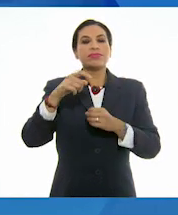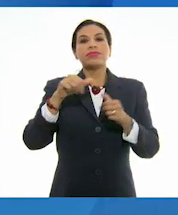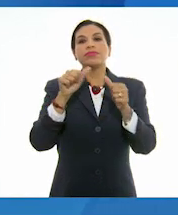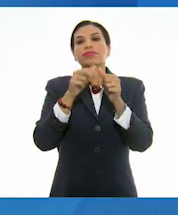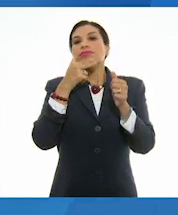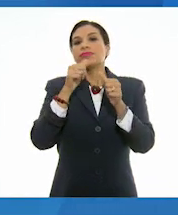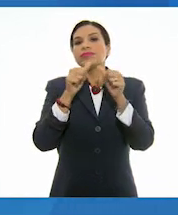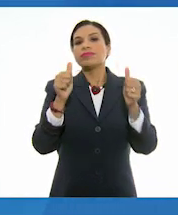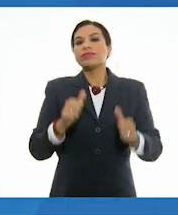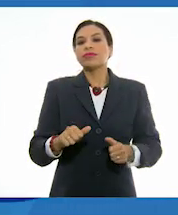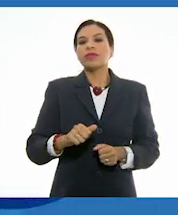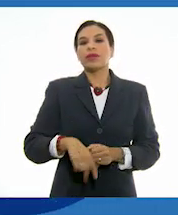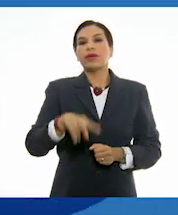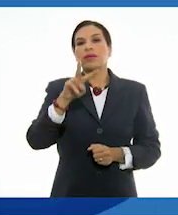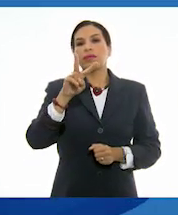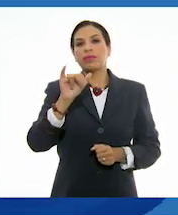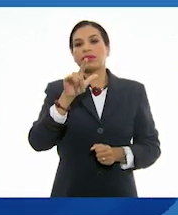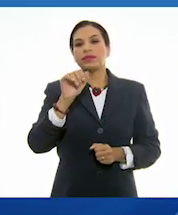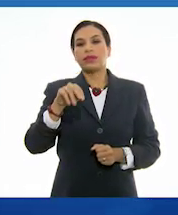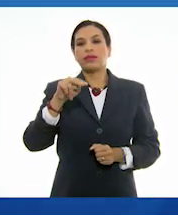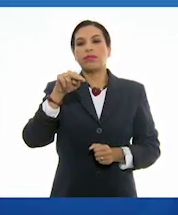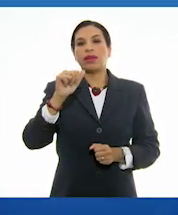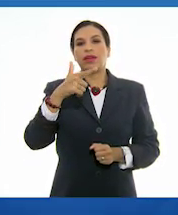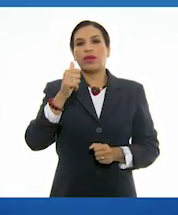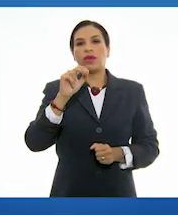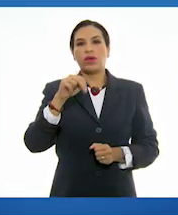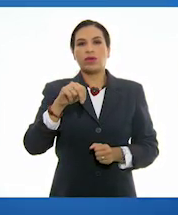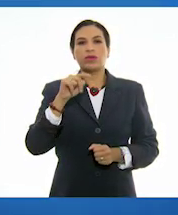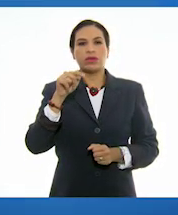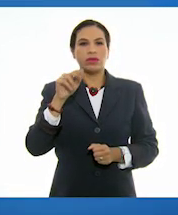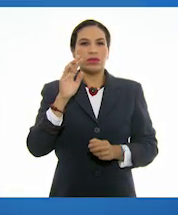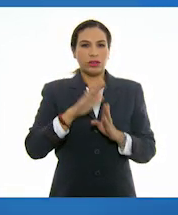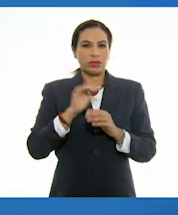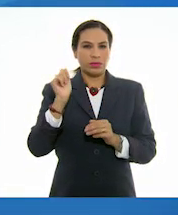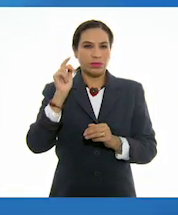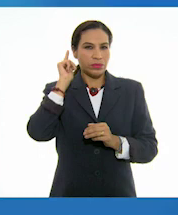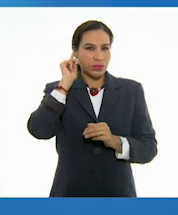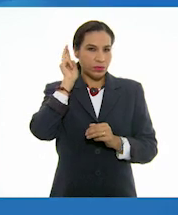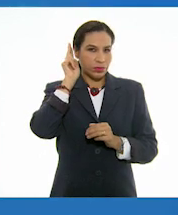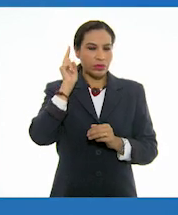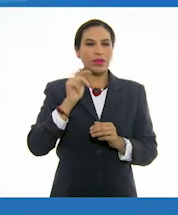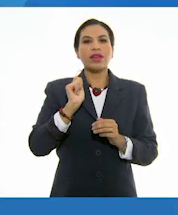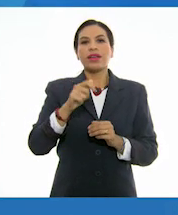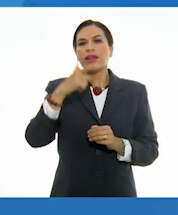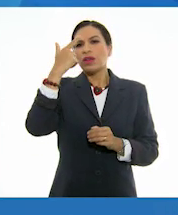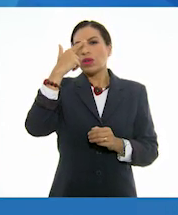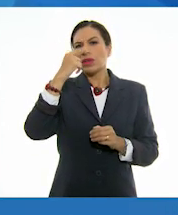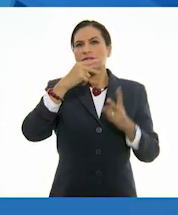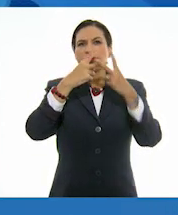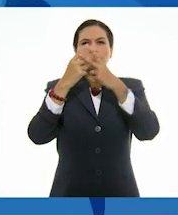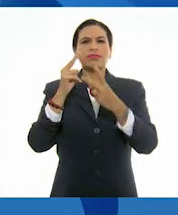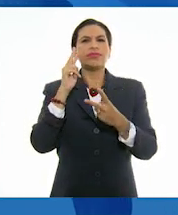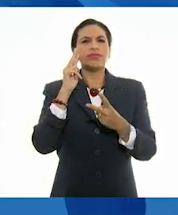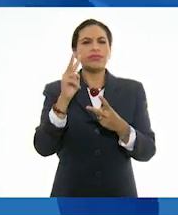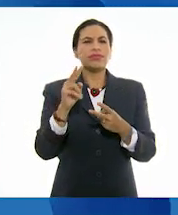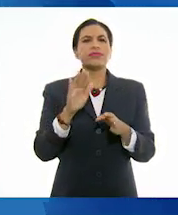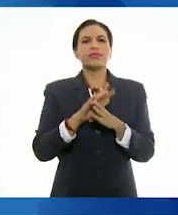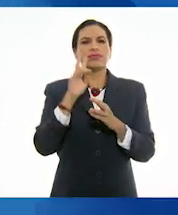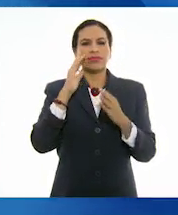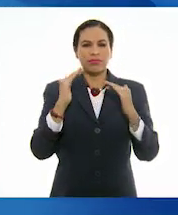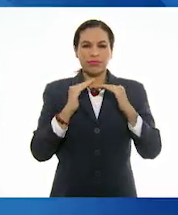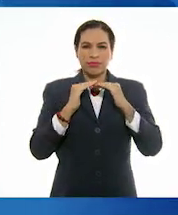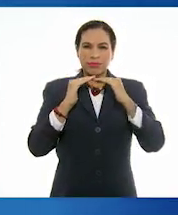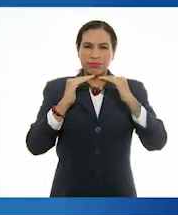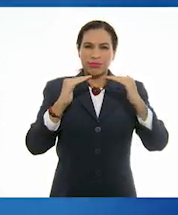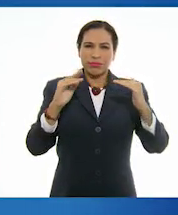artista Vincent van Gogh, que se llama La noche estrellada. Así es. Bueno, en esta, el artista logró una armonía